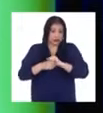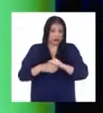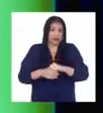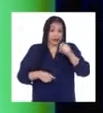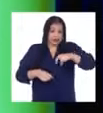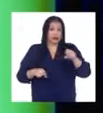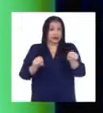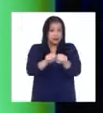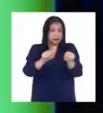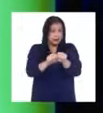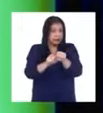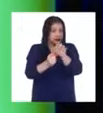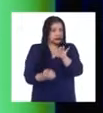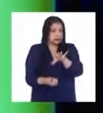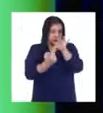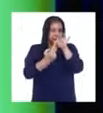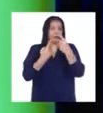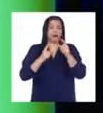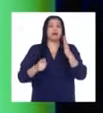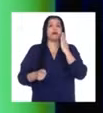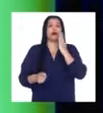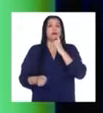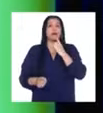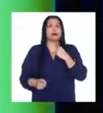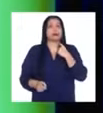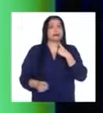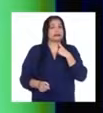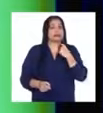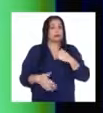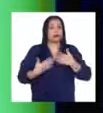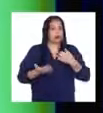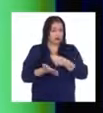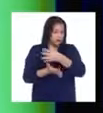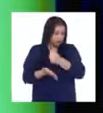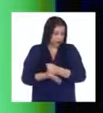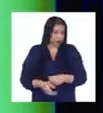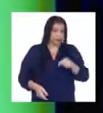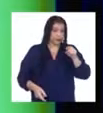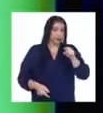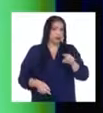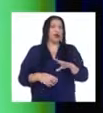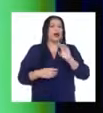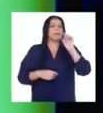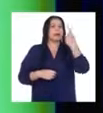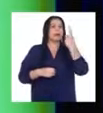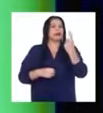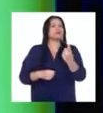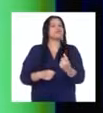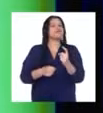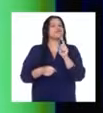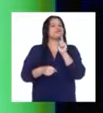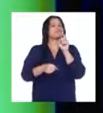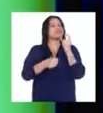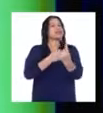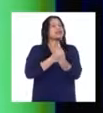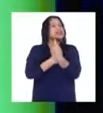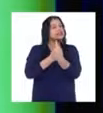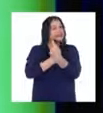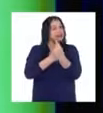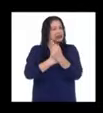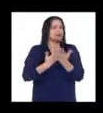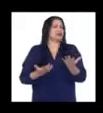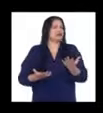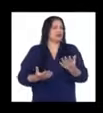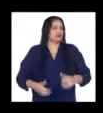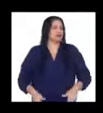tenían los recursos suficientes para comprar. Esa fue una de las primeras lecciones que el deporte me